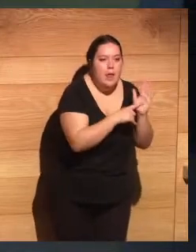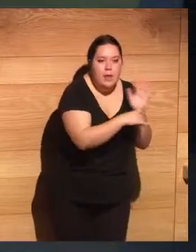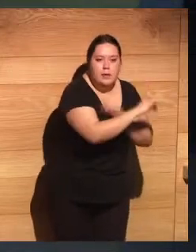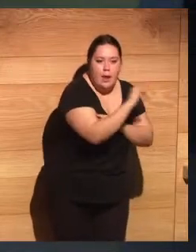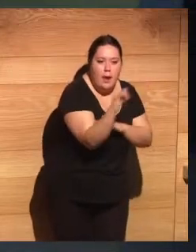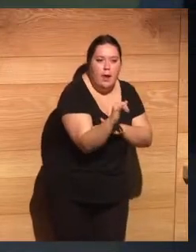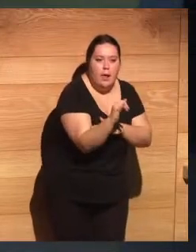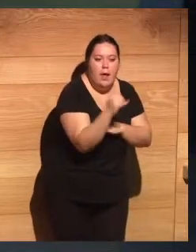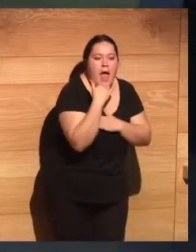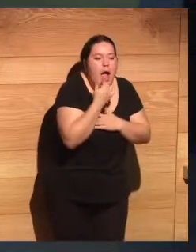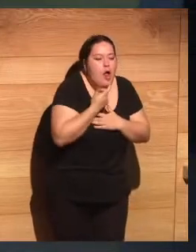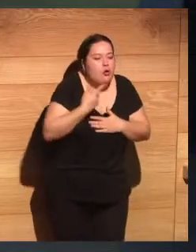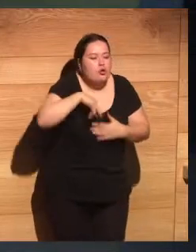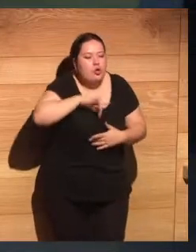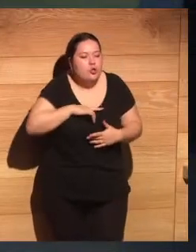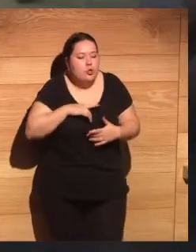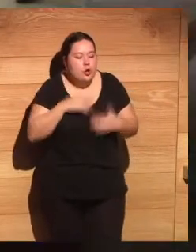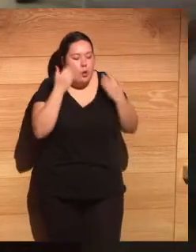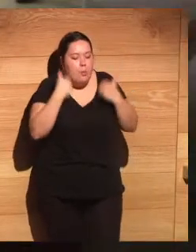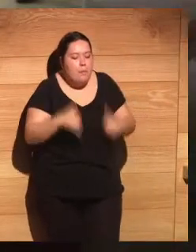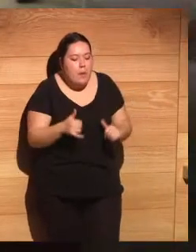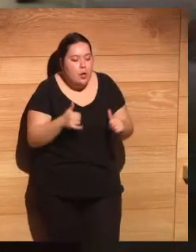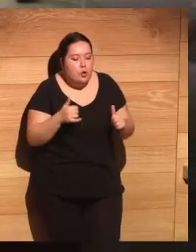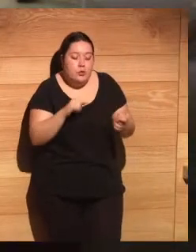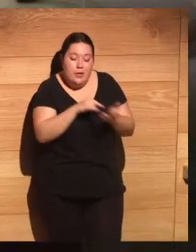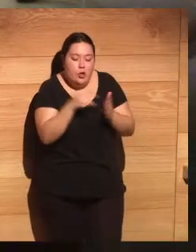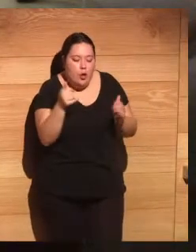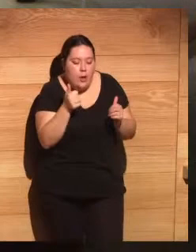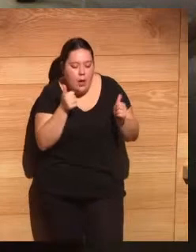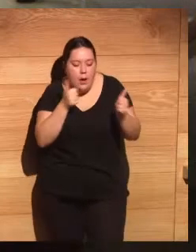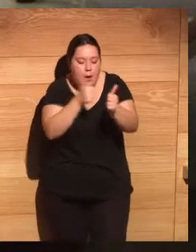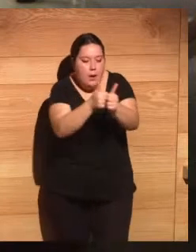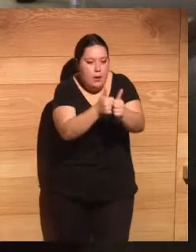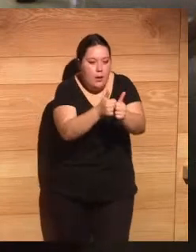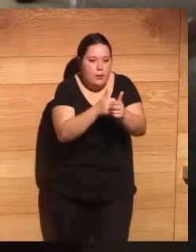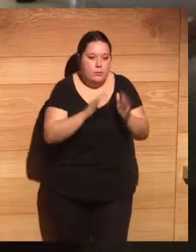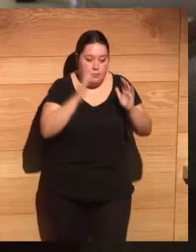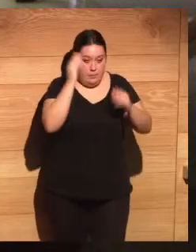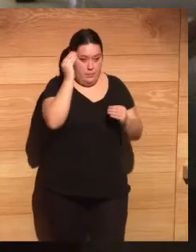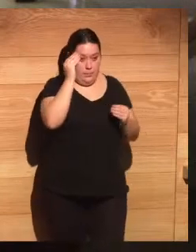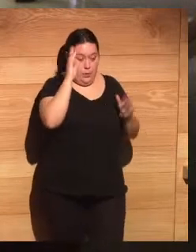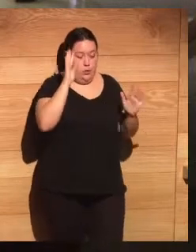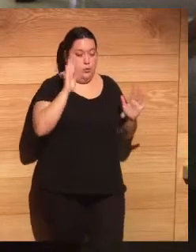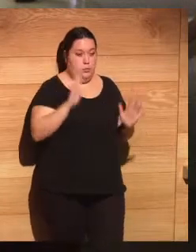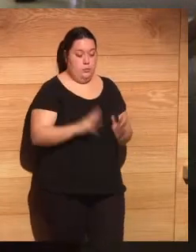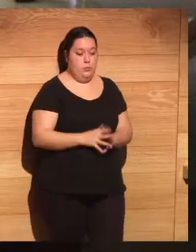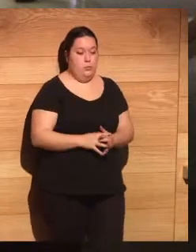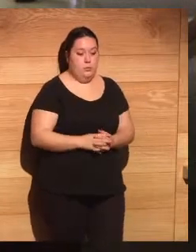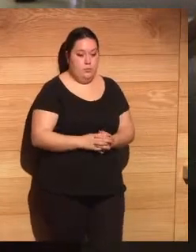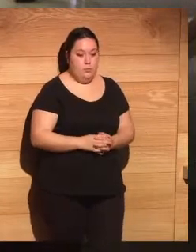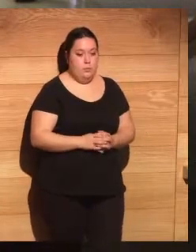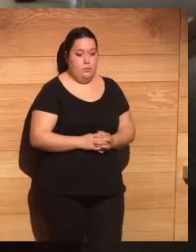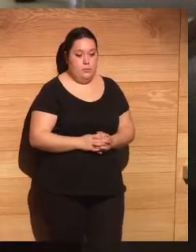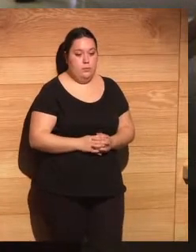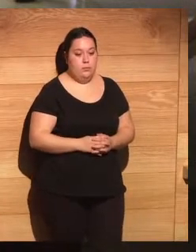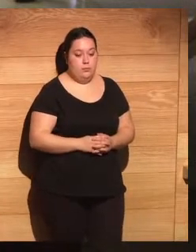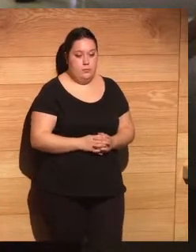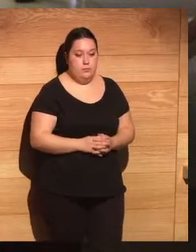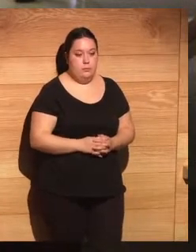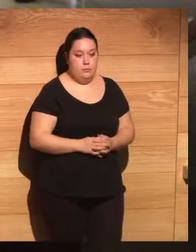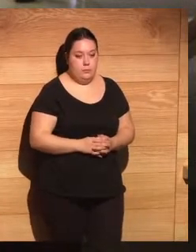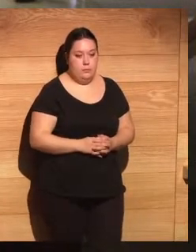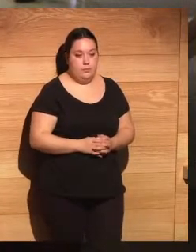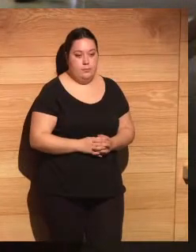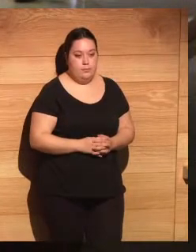una predeterminación tecnológica, por lo menos en lo que en mi modestia pienso.